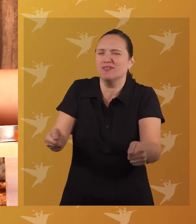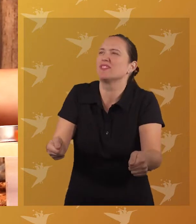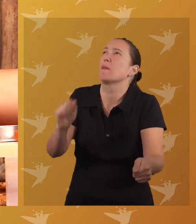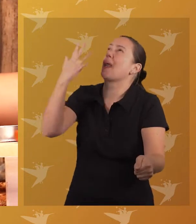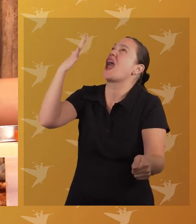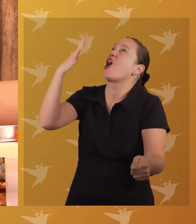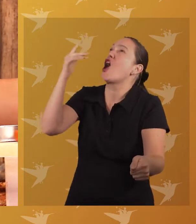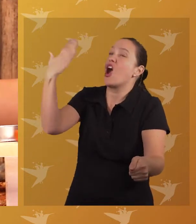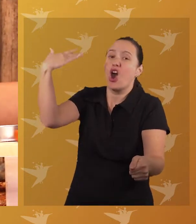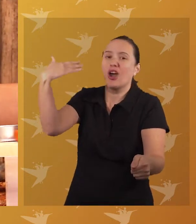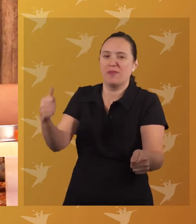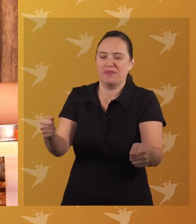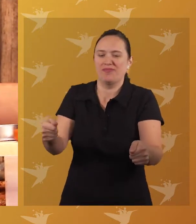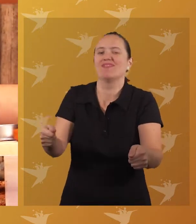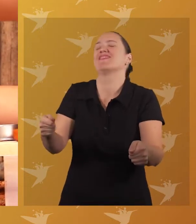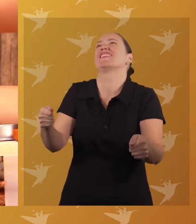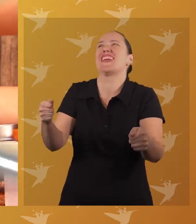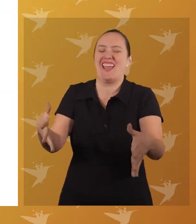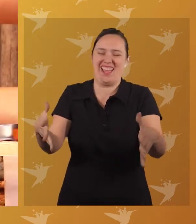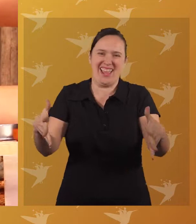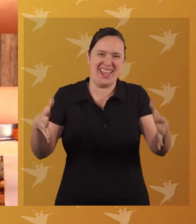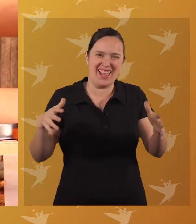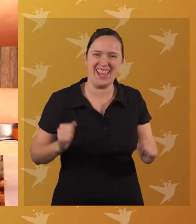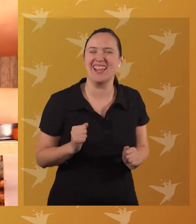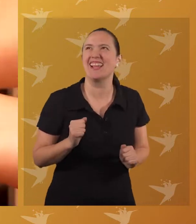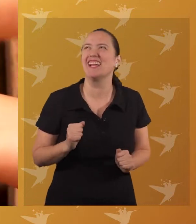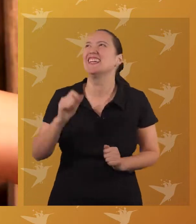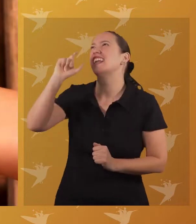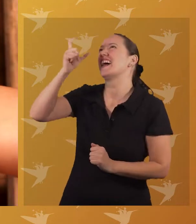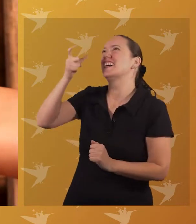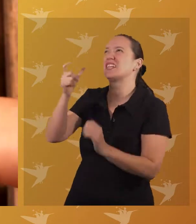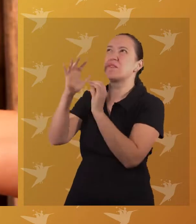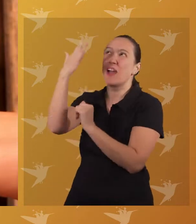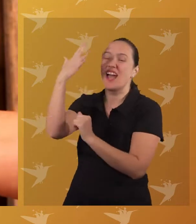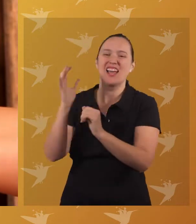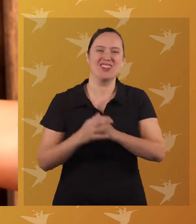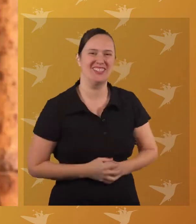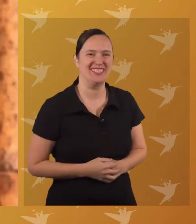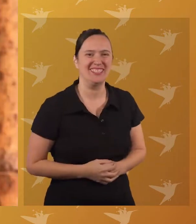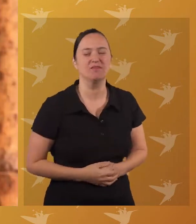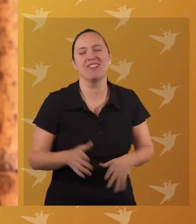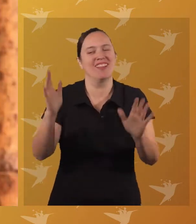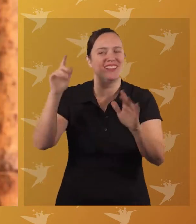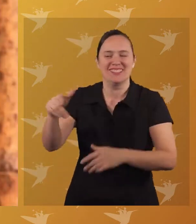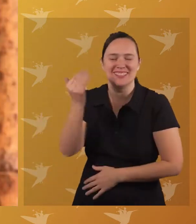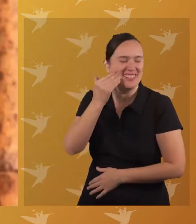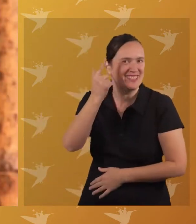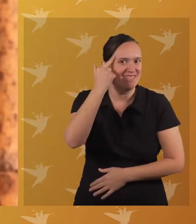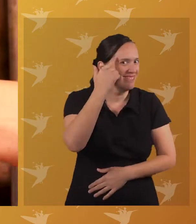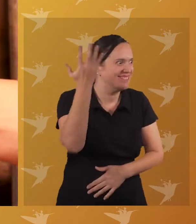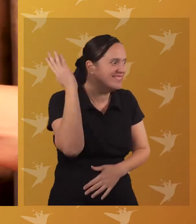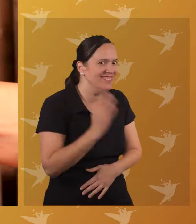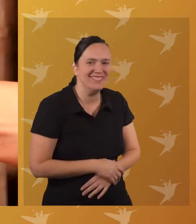Necesito ayuda ¡Mano! Aparece una mano humana Lo ayuda a dejar el plato en la mesa ¡Gracias, mano! ¡Ay, no! Este niño